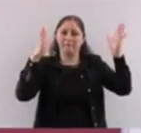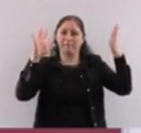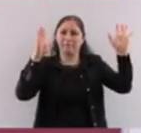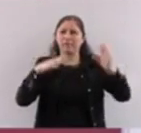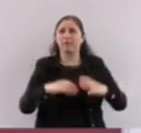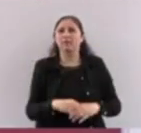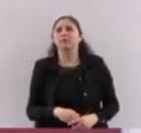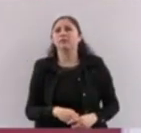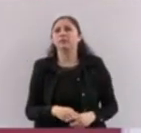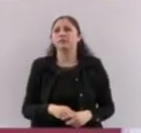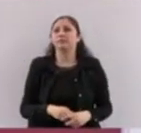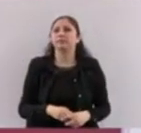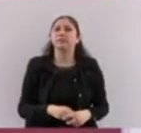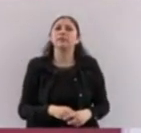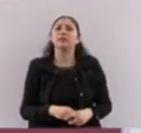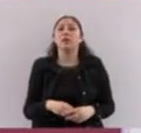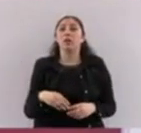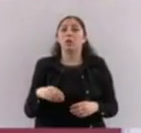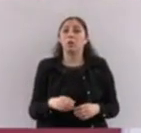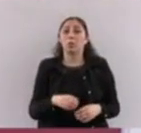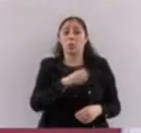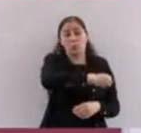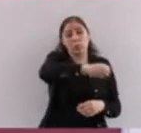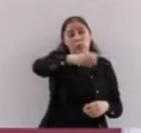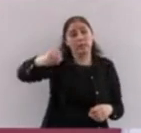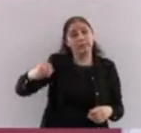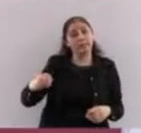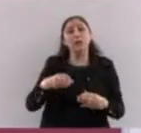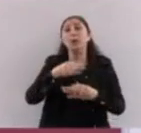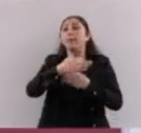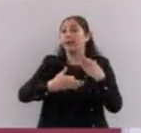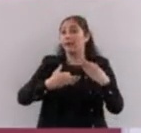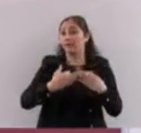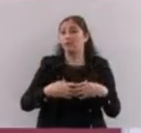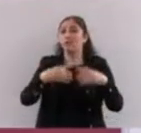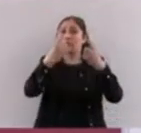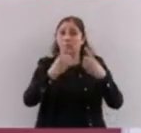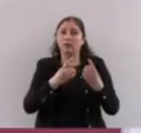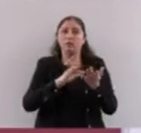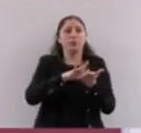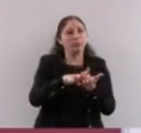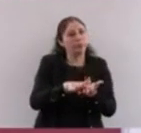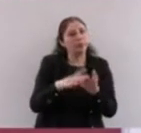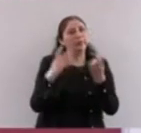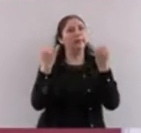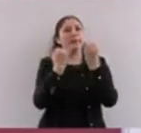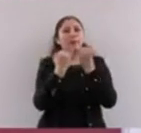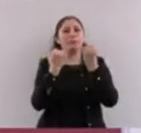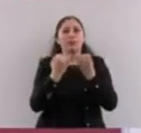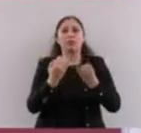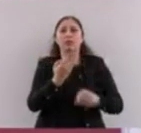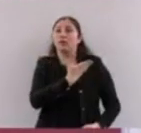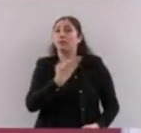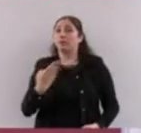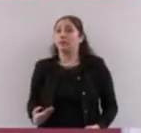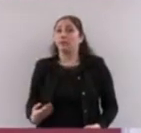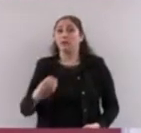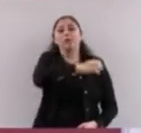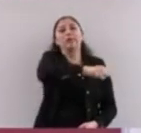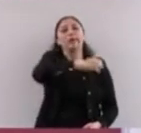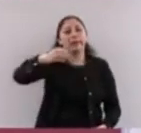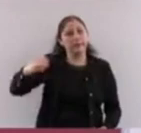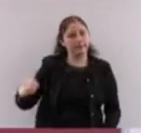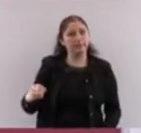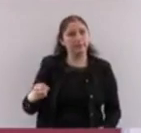Y eso ya está organizado para que así suceda, porque el presidente él es muy organizado